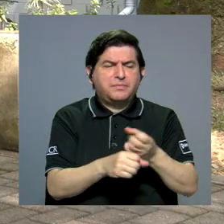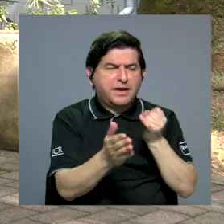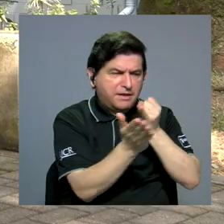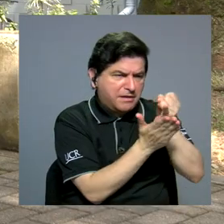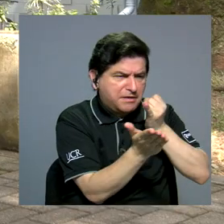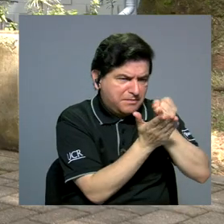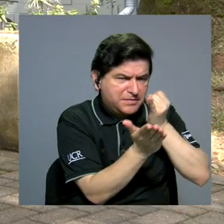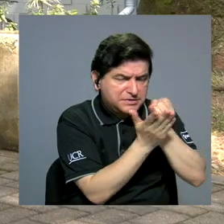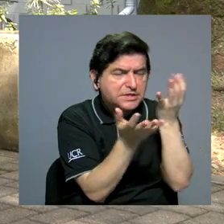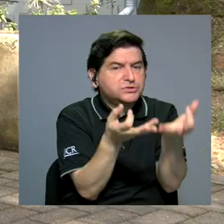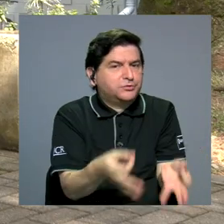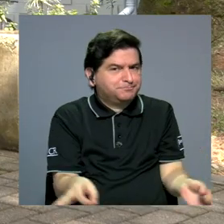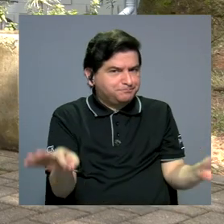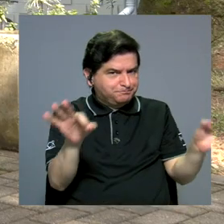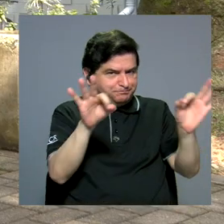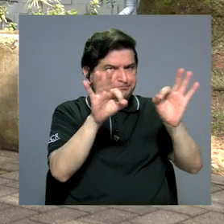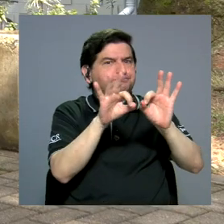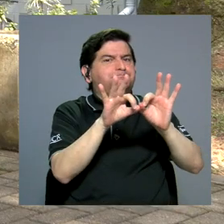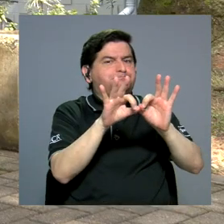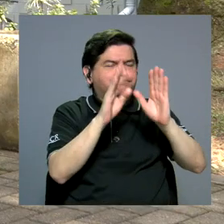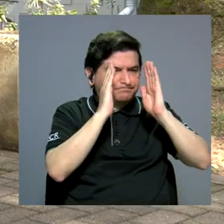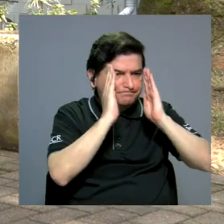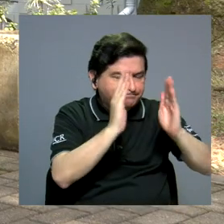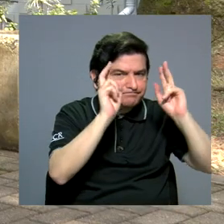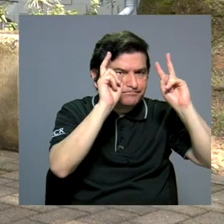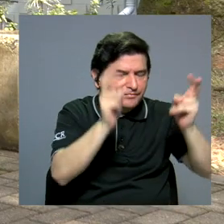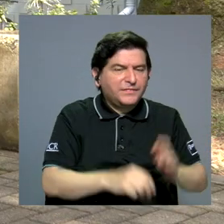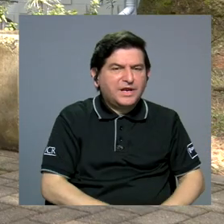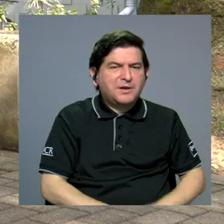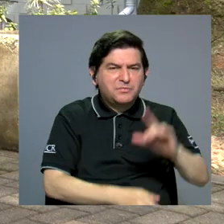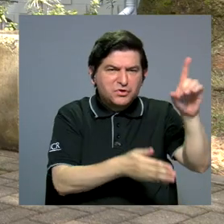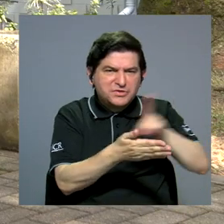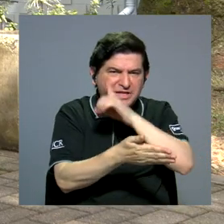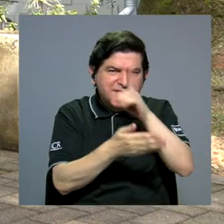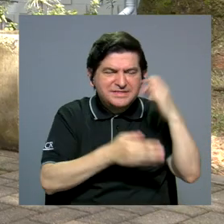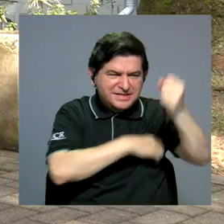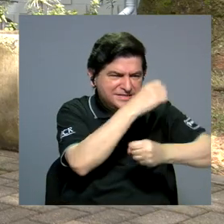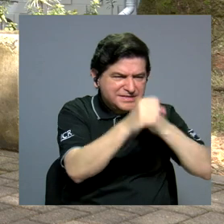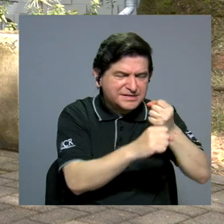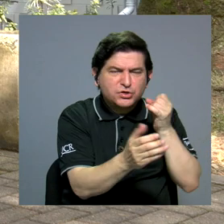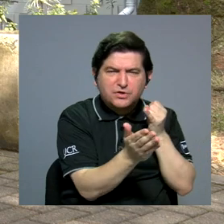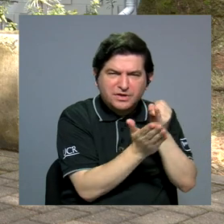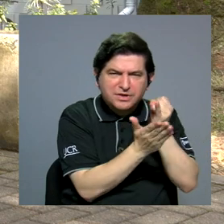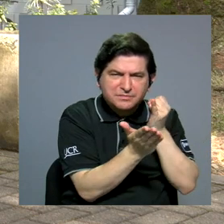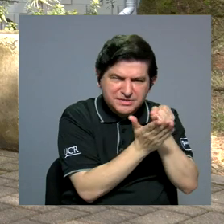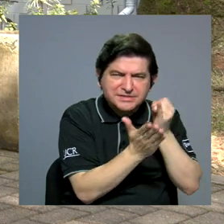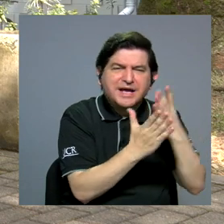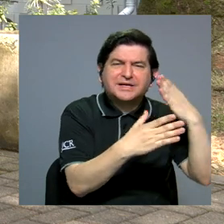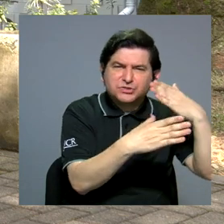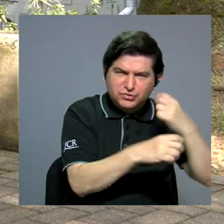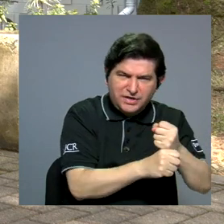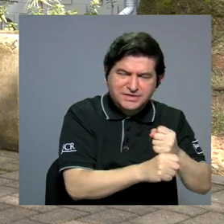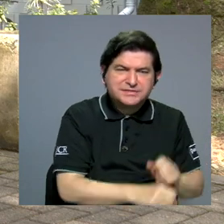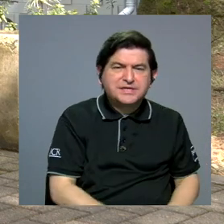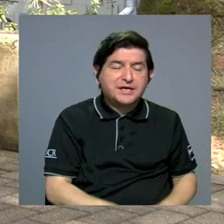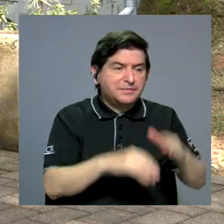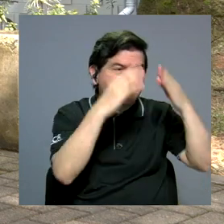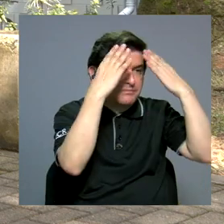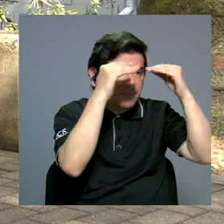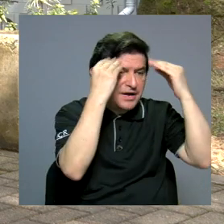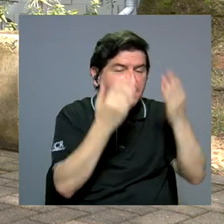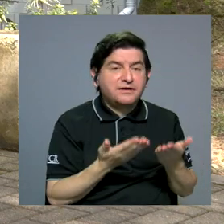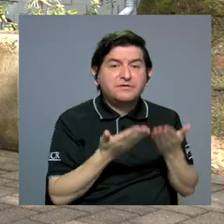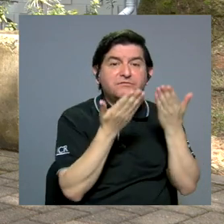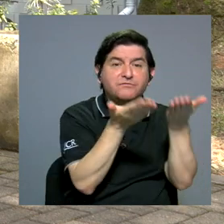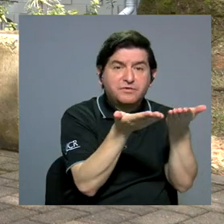¿verdad? Desde investigación es fundamental abordar el tema del edadismo, ¿verdad? Investigarlo para poder generar